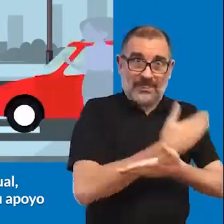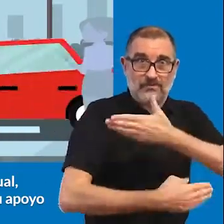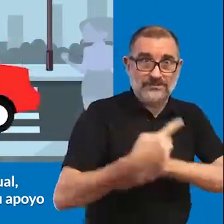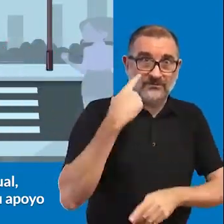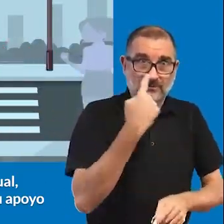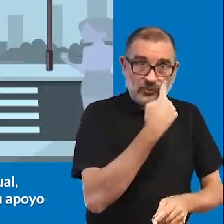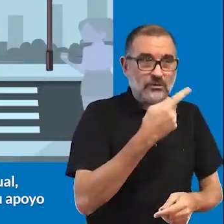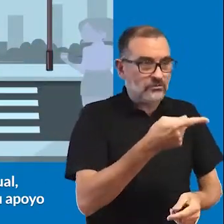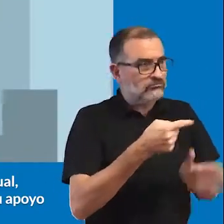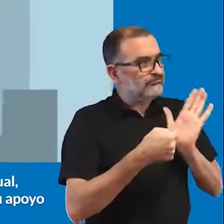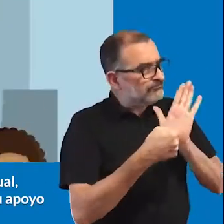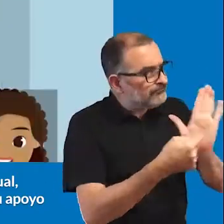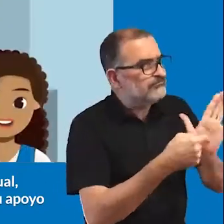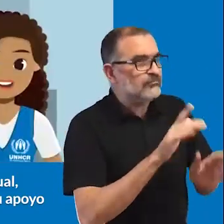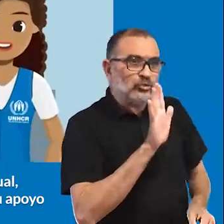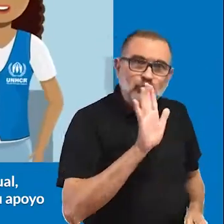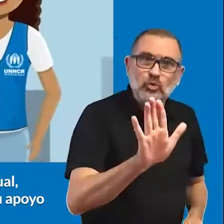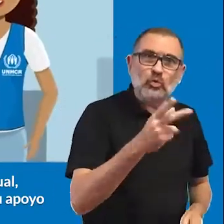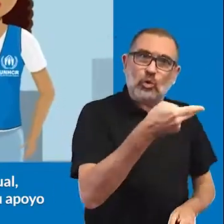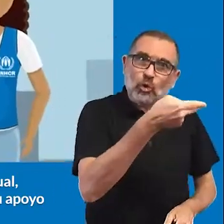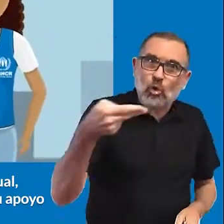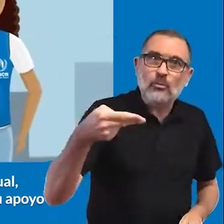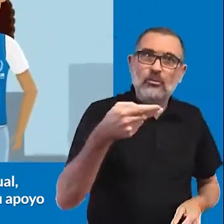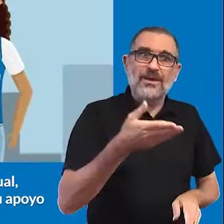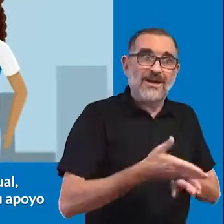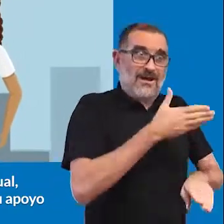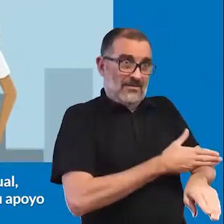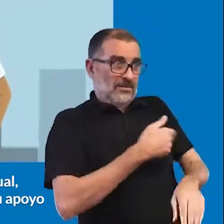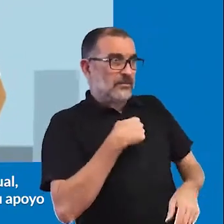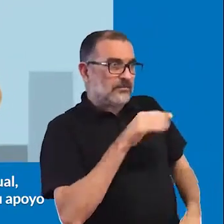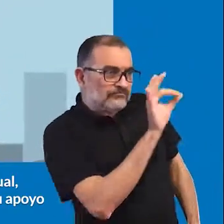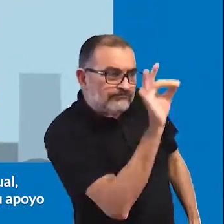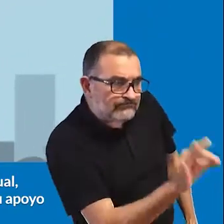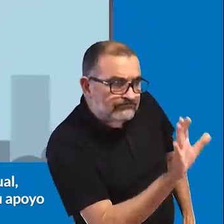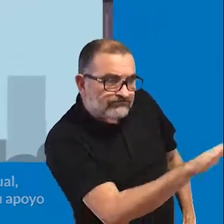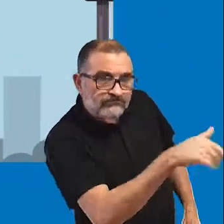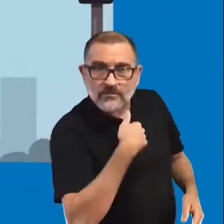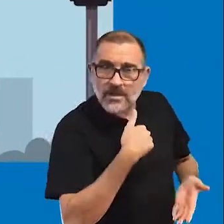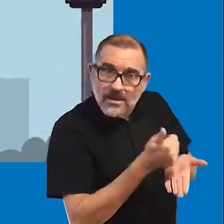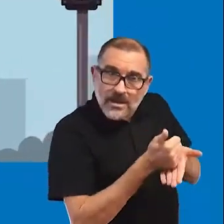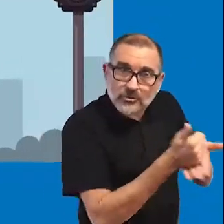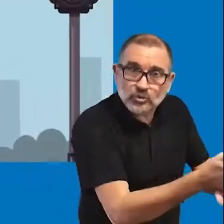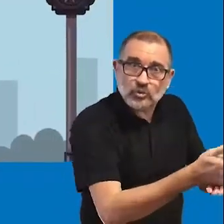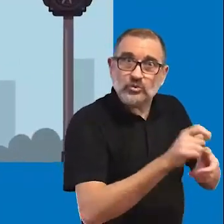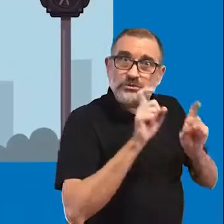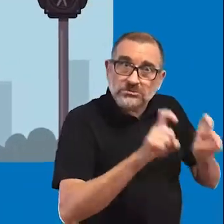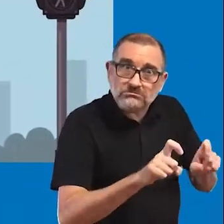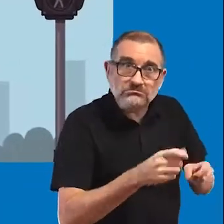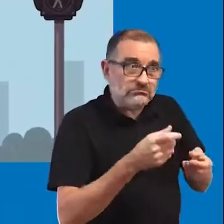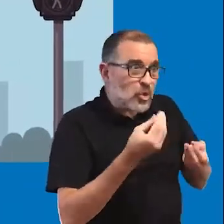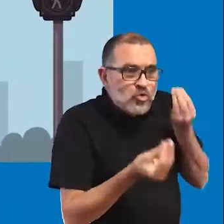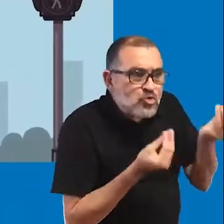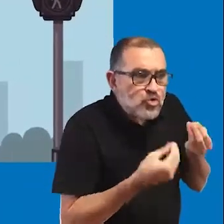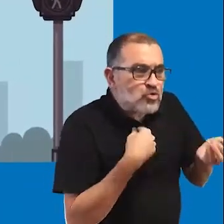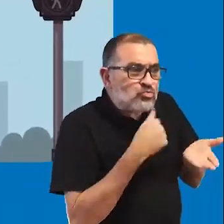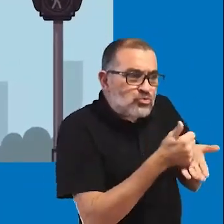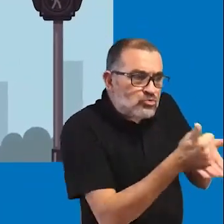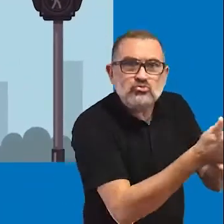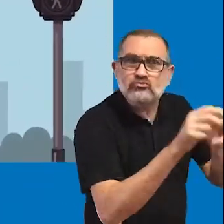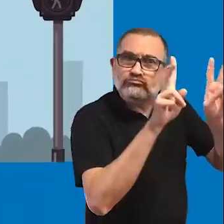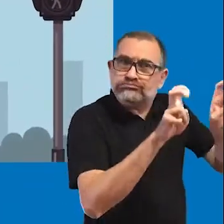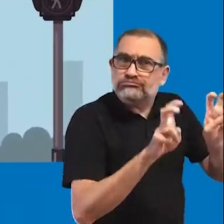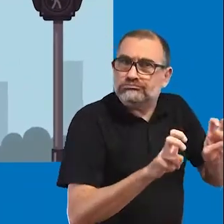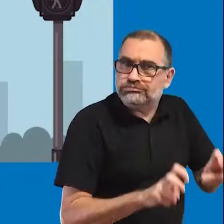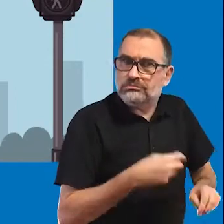visual. Identifícate con tu nombre. Y antes de ofrecer tu apoyo, pregúntale si necesita ayuda